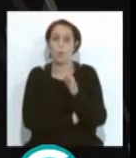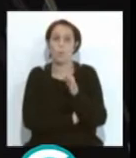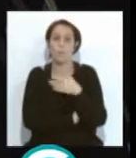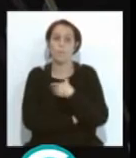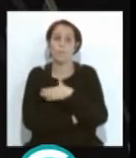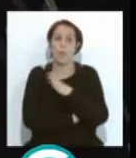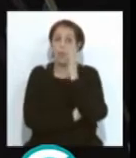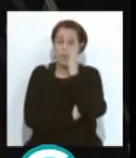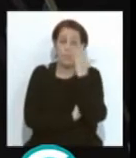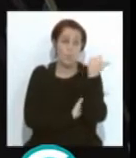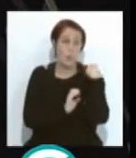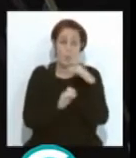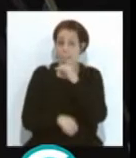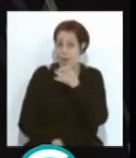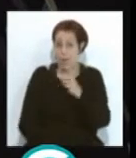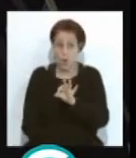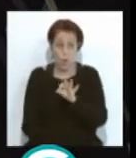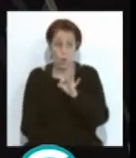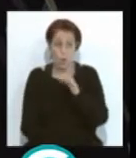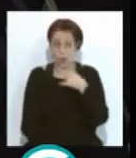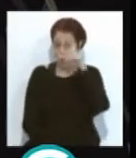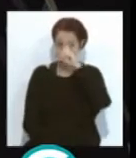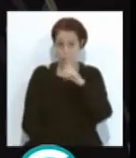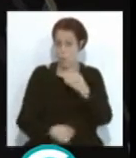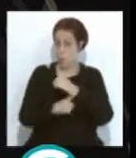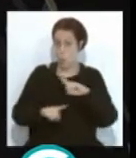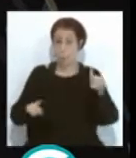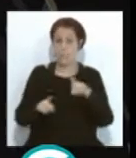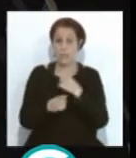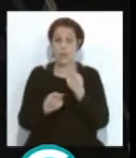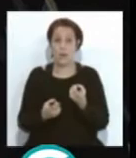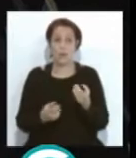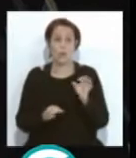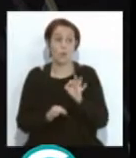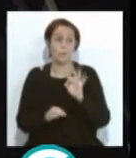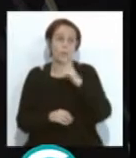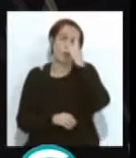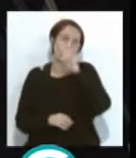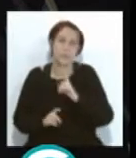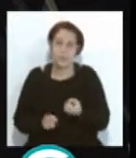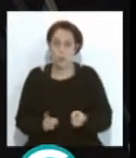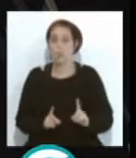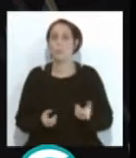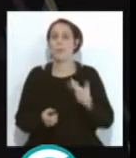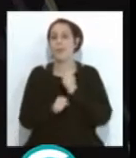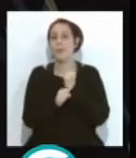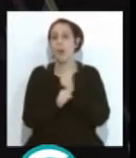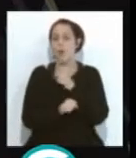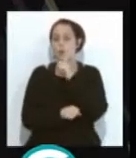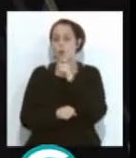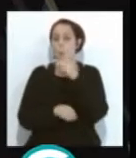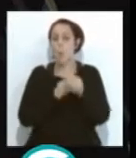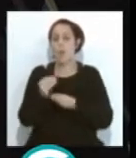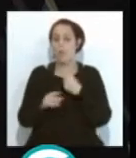porque no tiene realmente conocimientos musicales o no es que no sepa, pero no sabe cómo se trabaja o cómo se hace